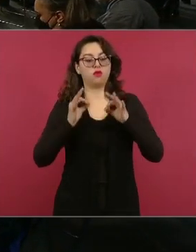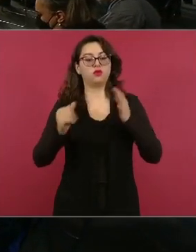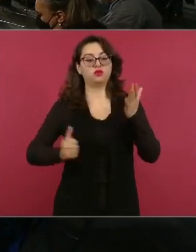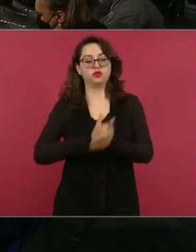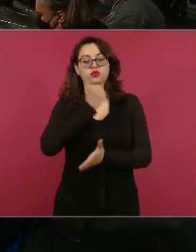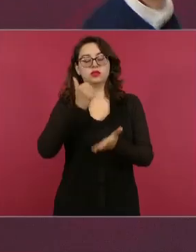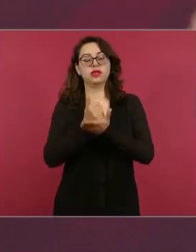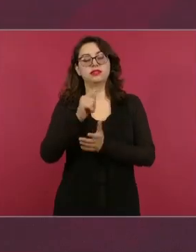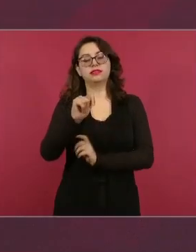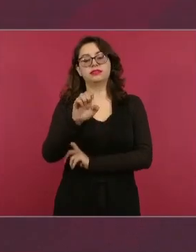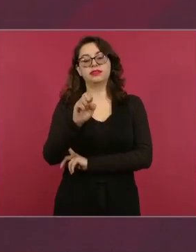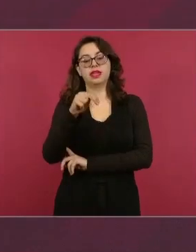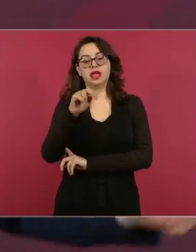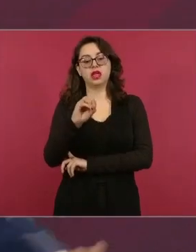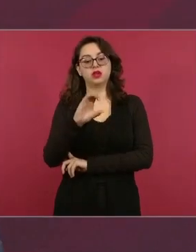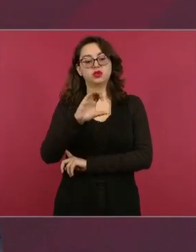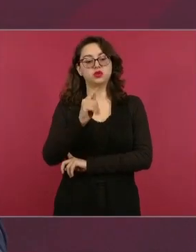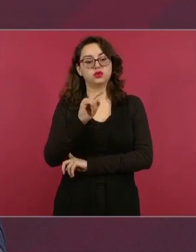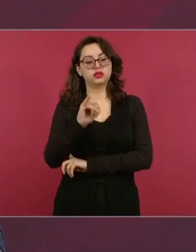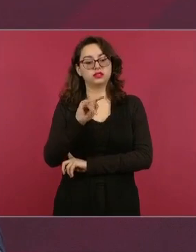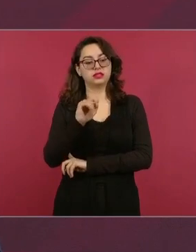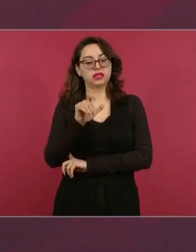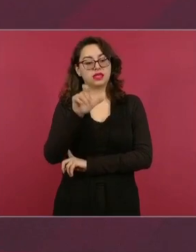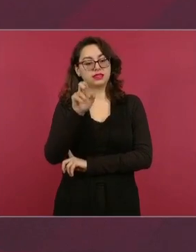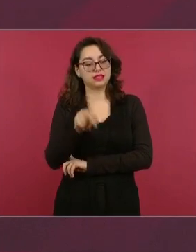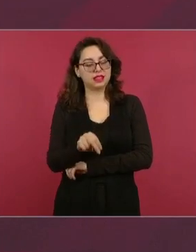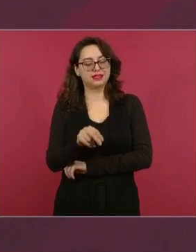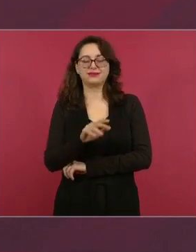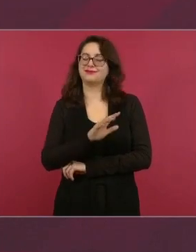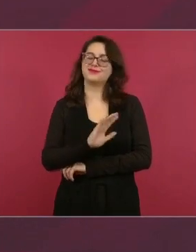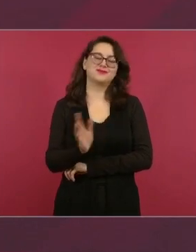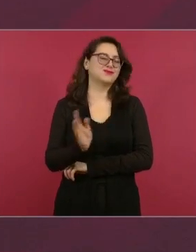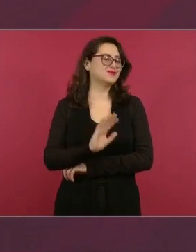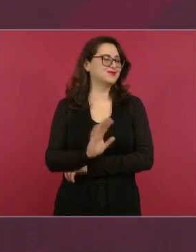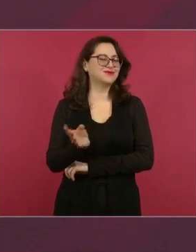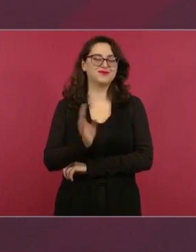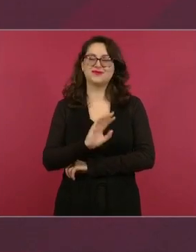no, esto que estamos viendo, Calakmul,